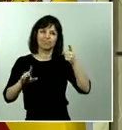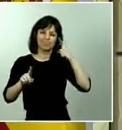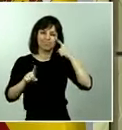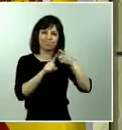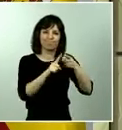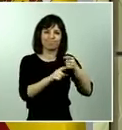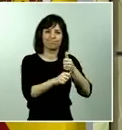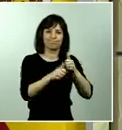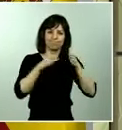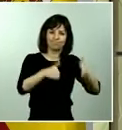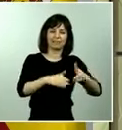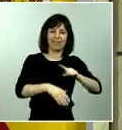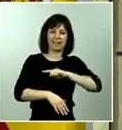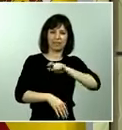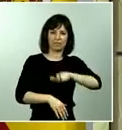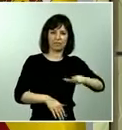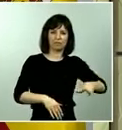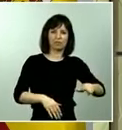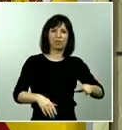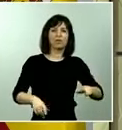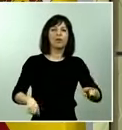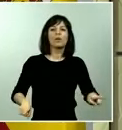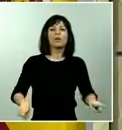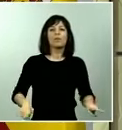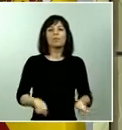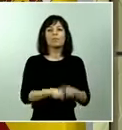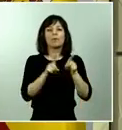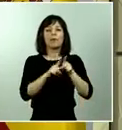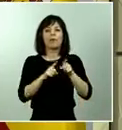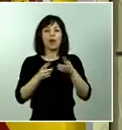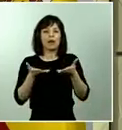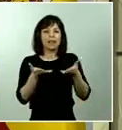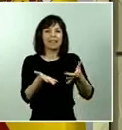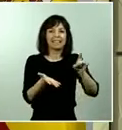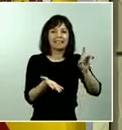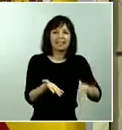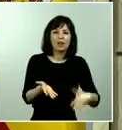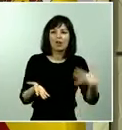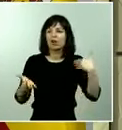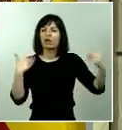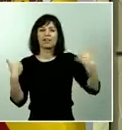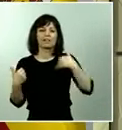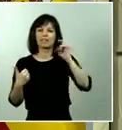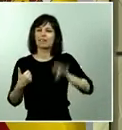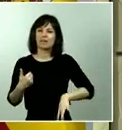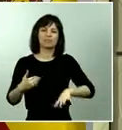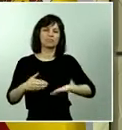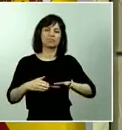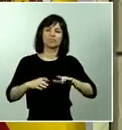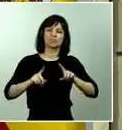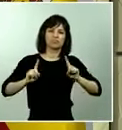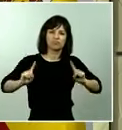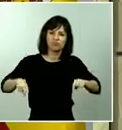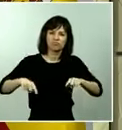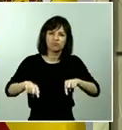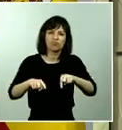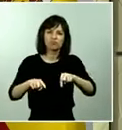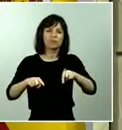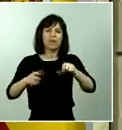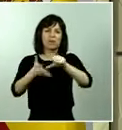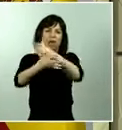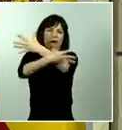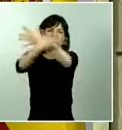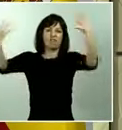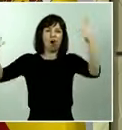independencia de quiénes fueran los que recibieran la asistencia, de quién nos la han pedido, hemos llegado desde los sitios más grandes a los sitios más pequeños, porque